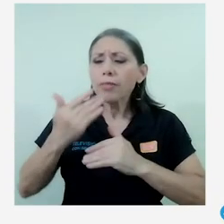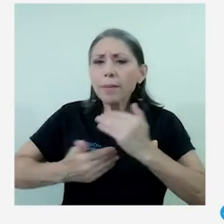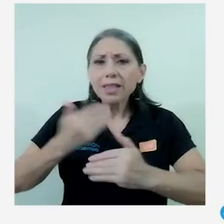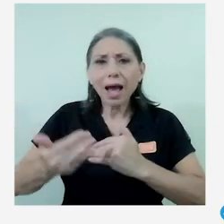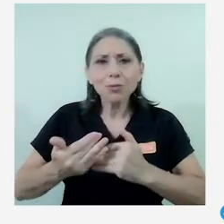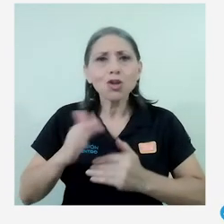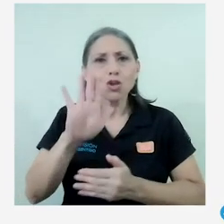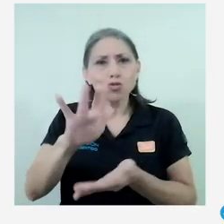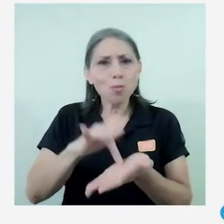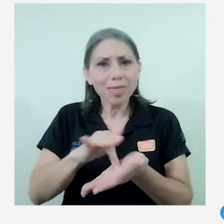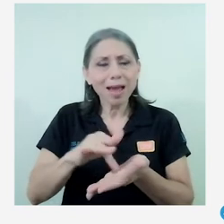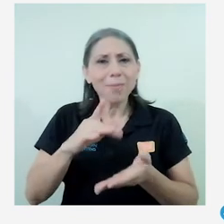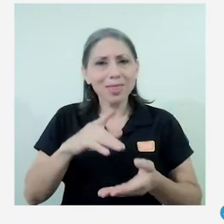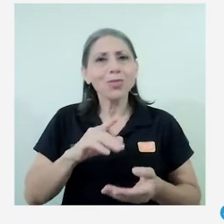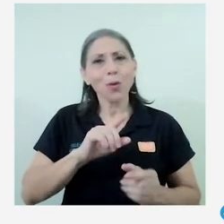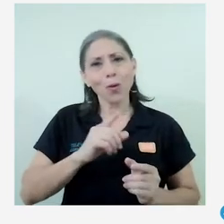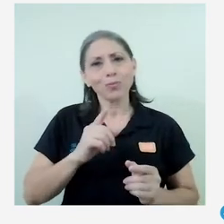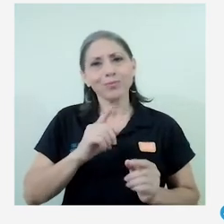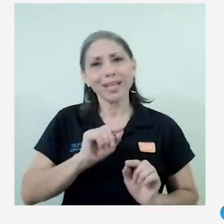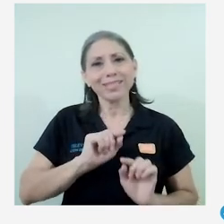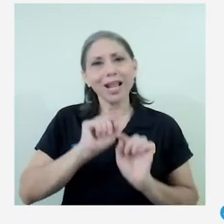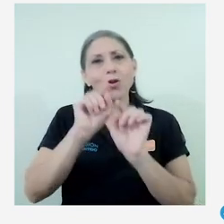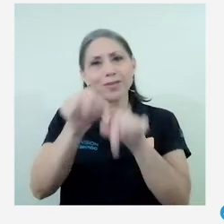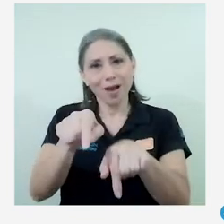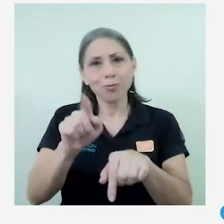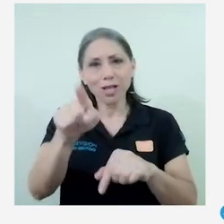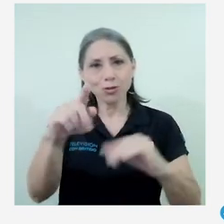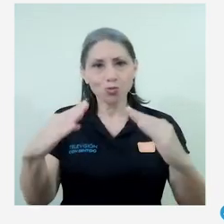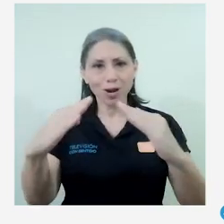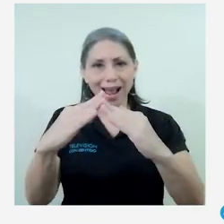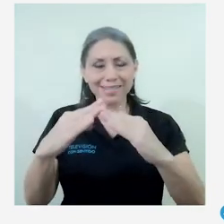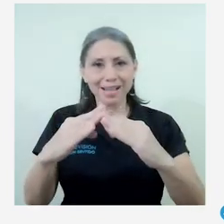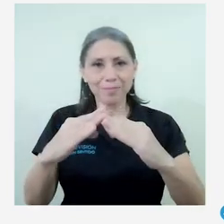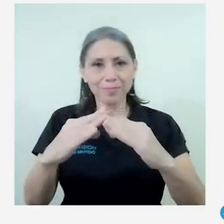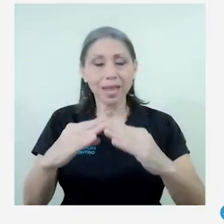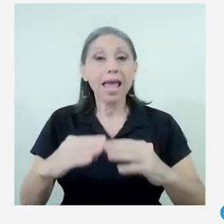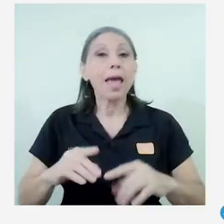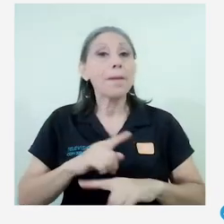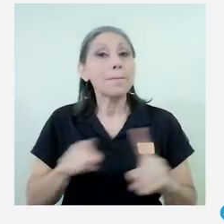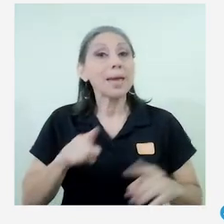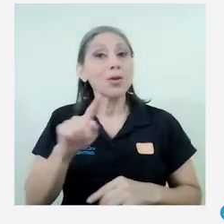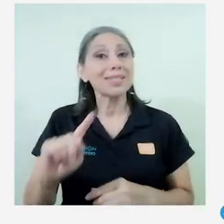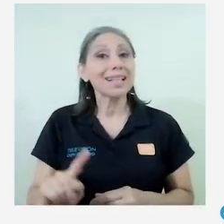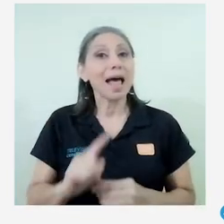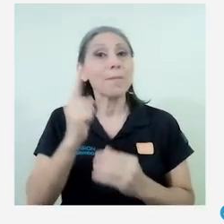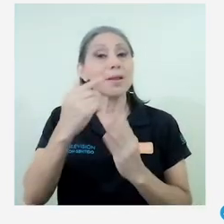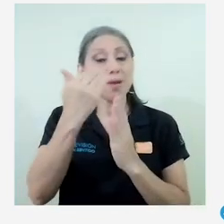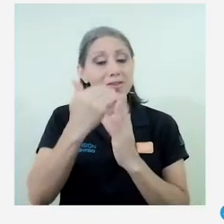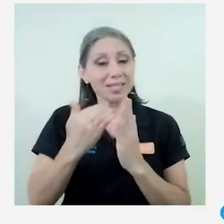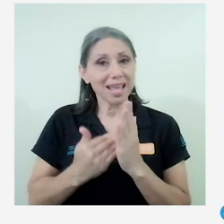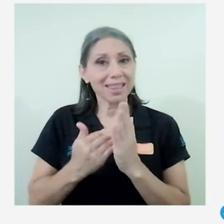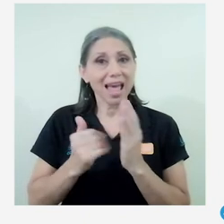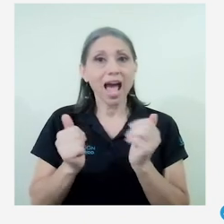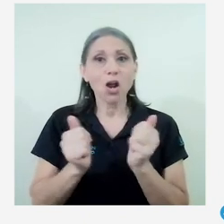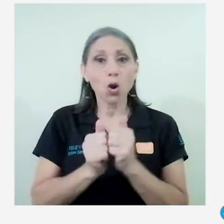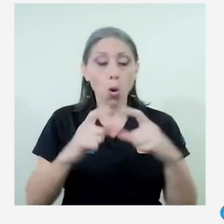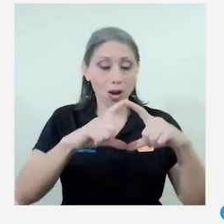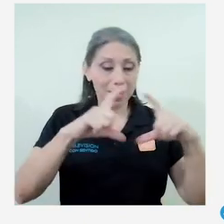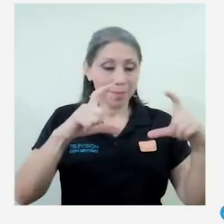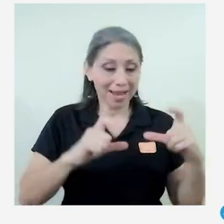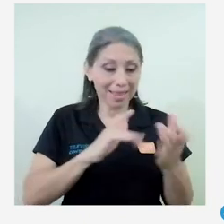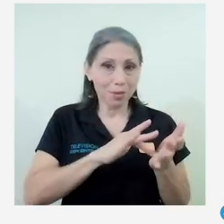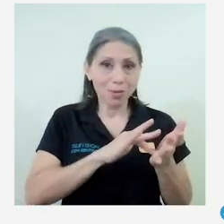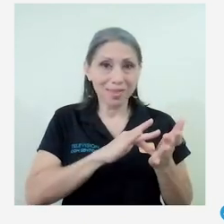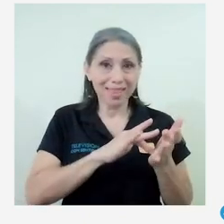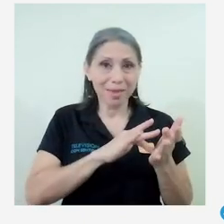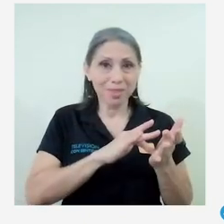el medicamento a la casa. Eso sí, es la primera receta y con el paquetito de medicamentos seré entrega las